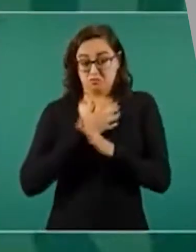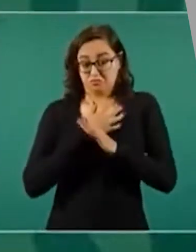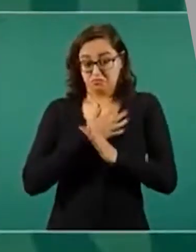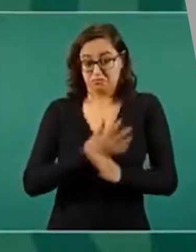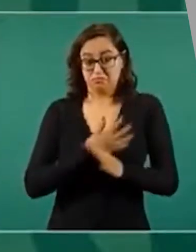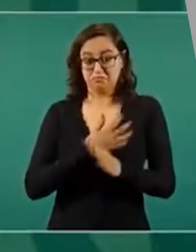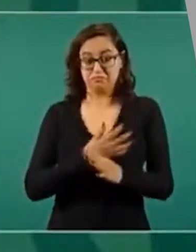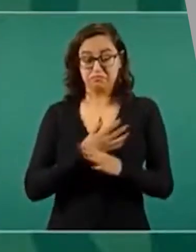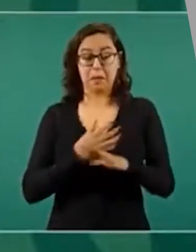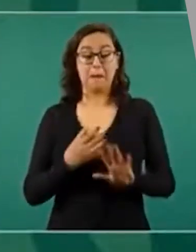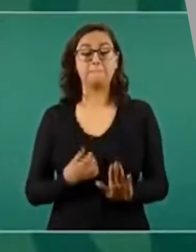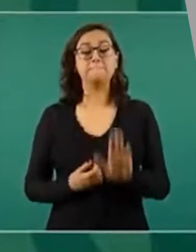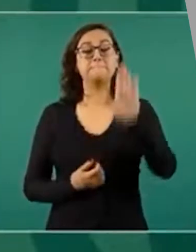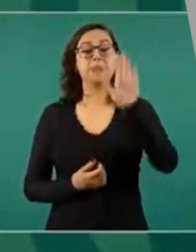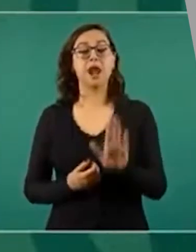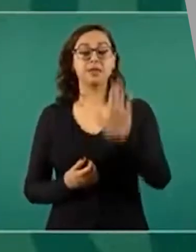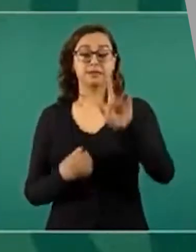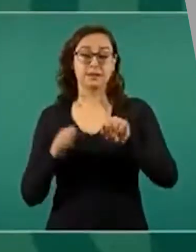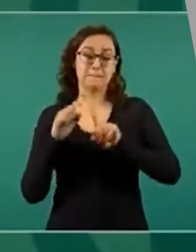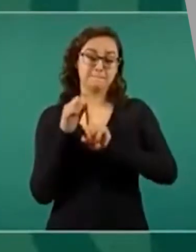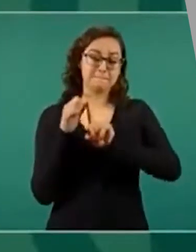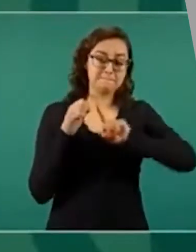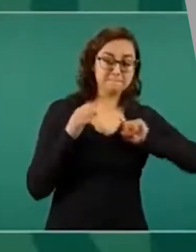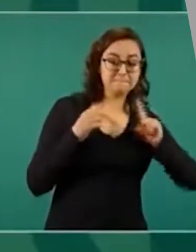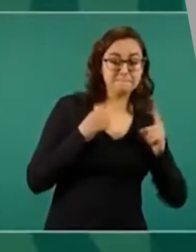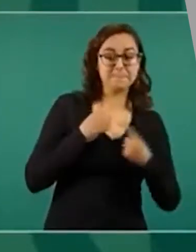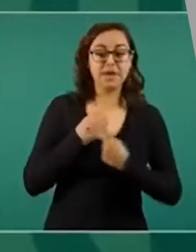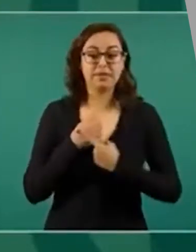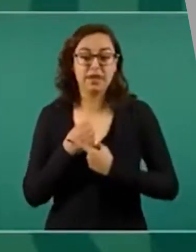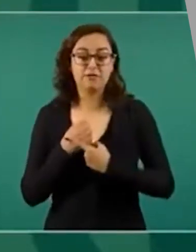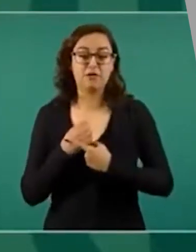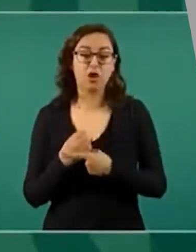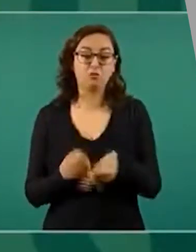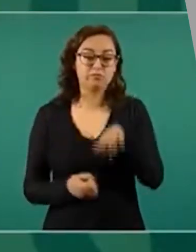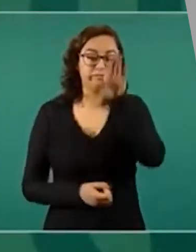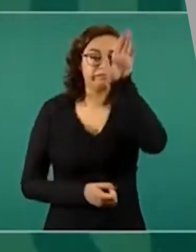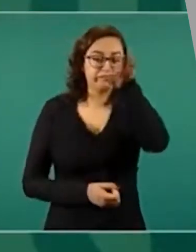un elefante mañoso,